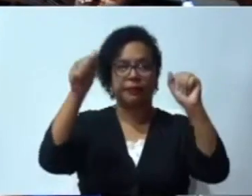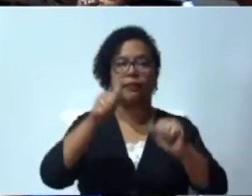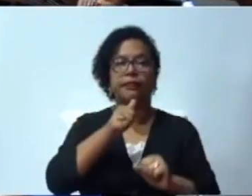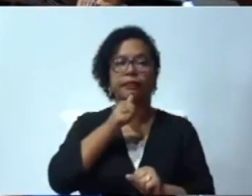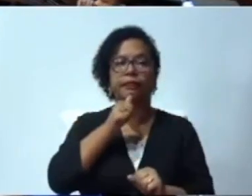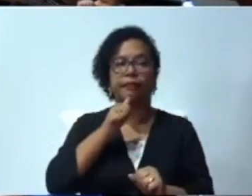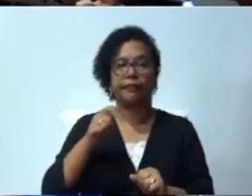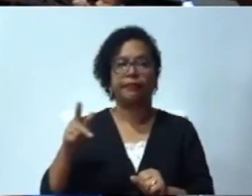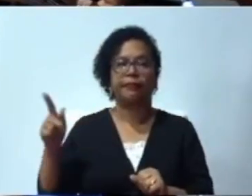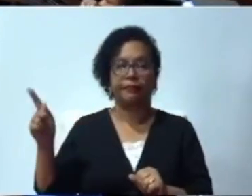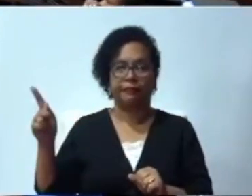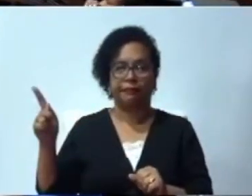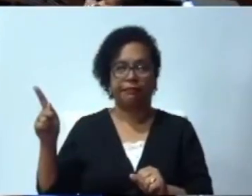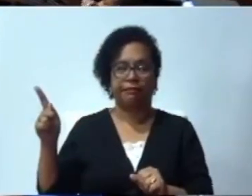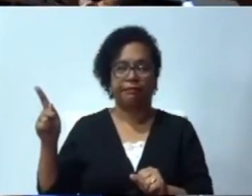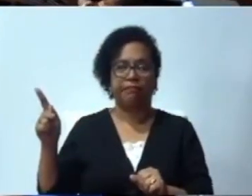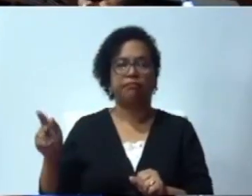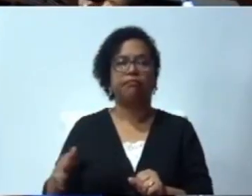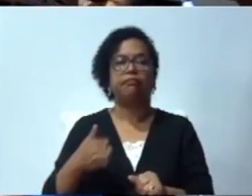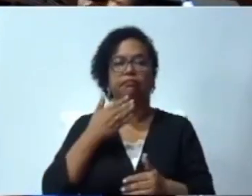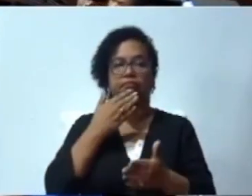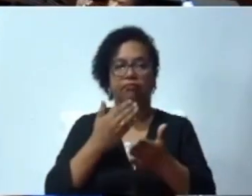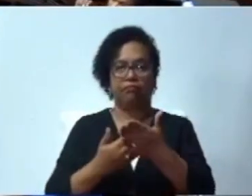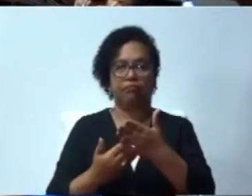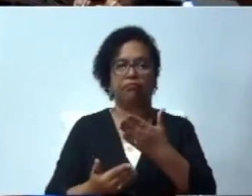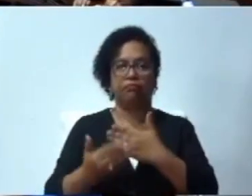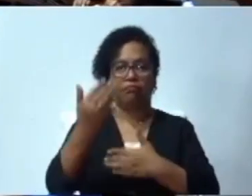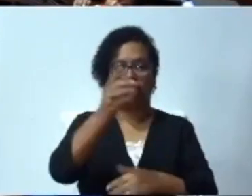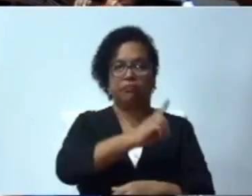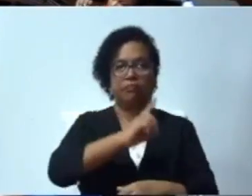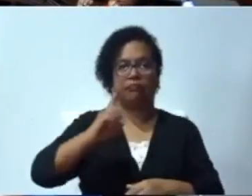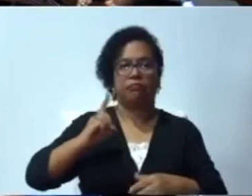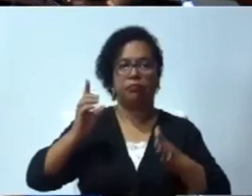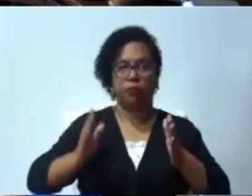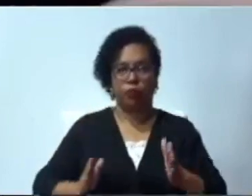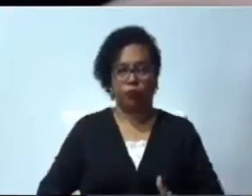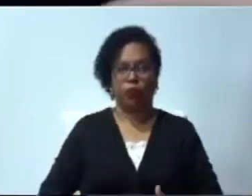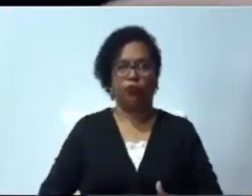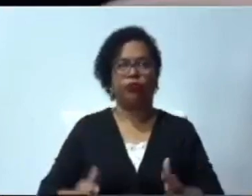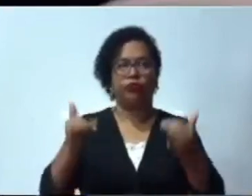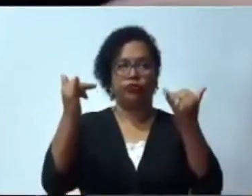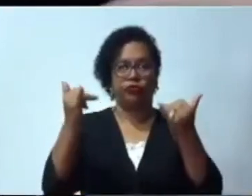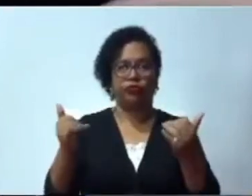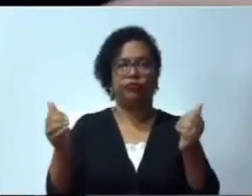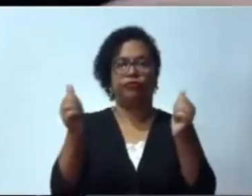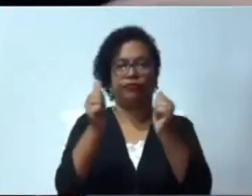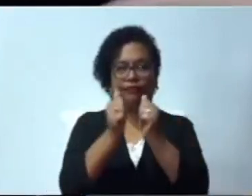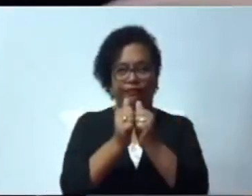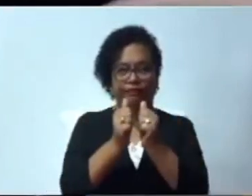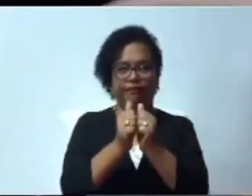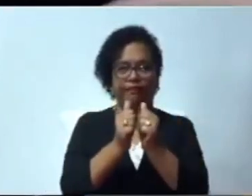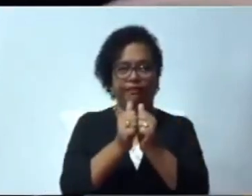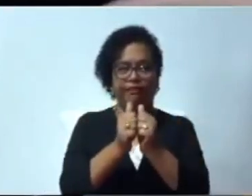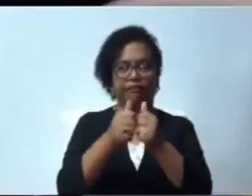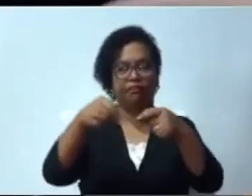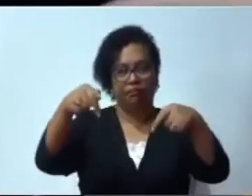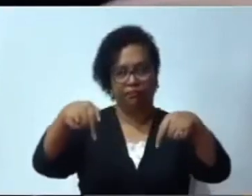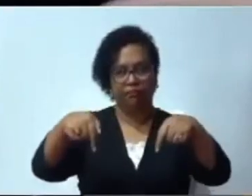congregamos en este solemne salón. Debo llamar la atención porque no puede quedar